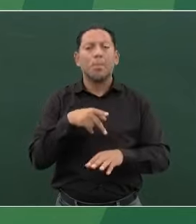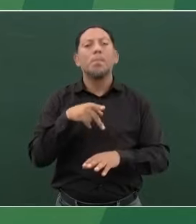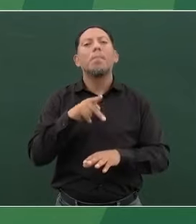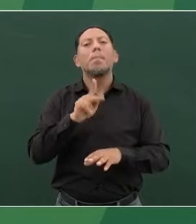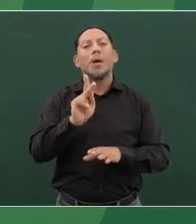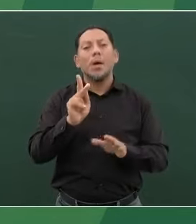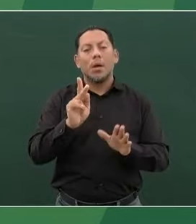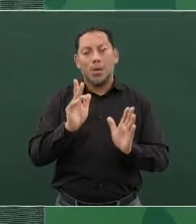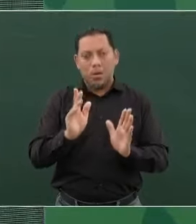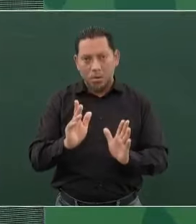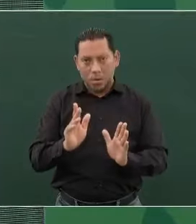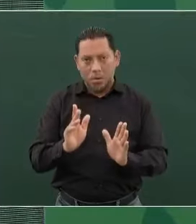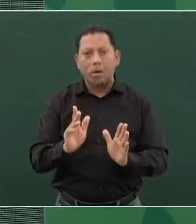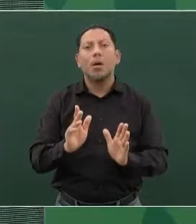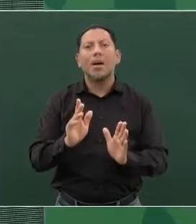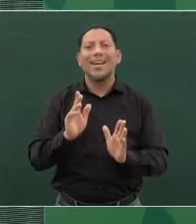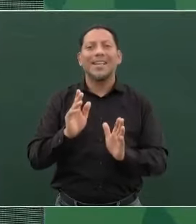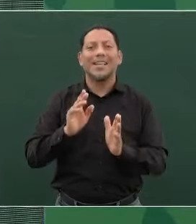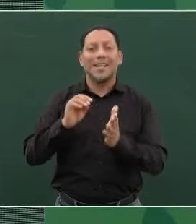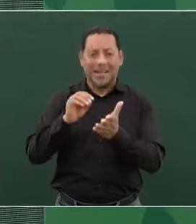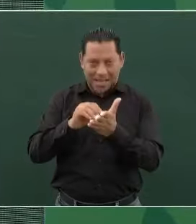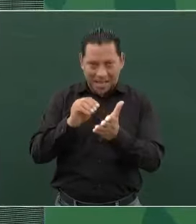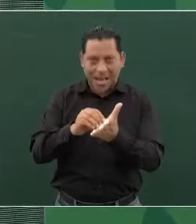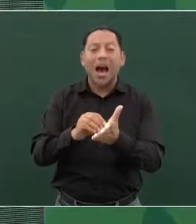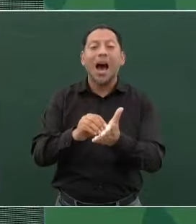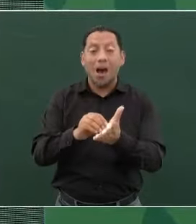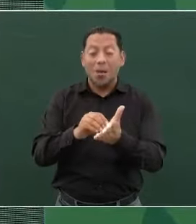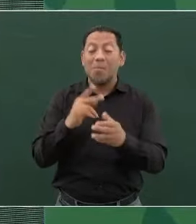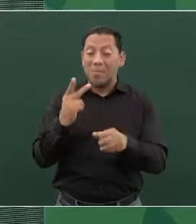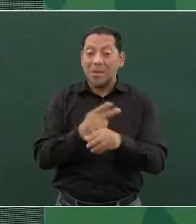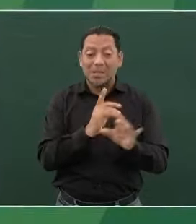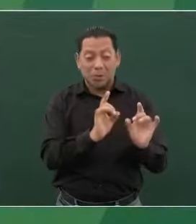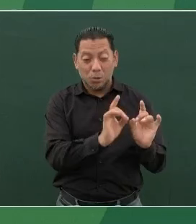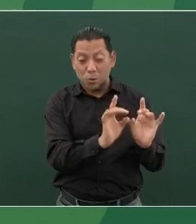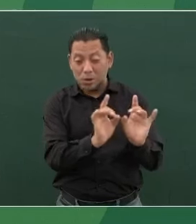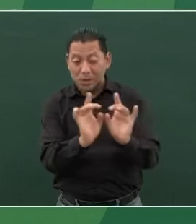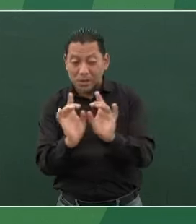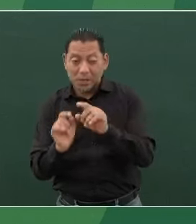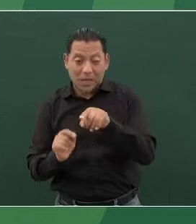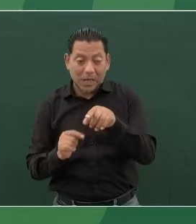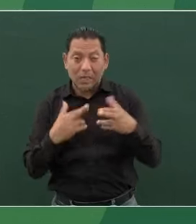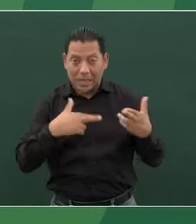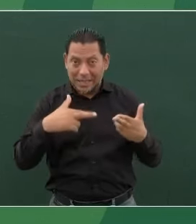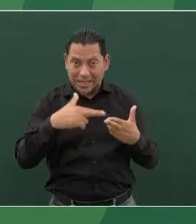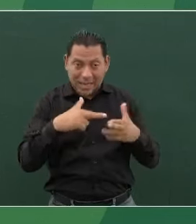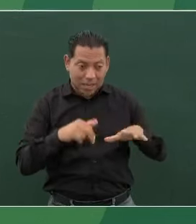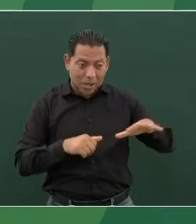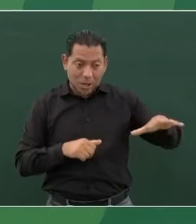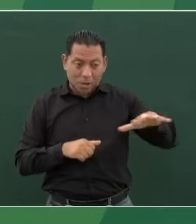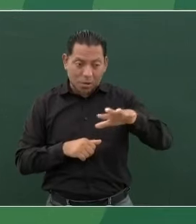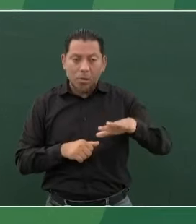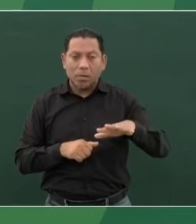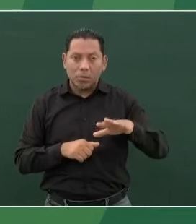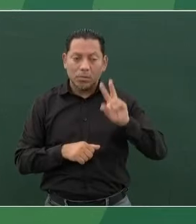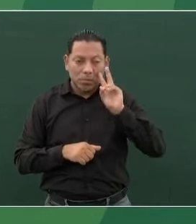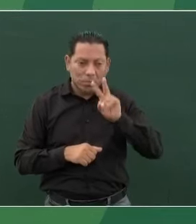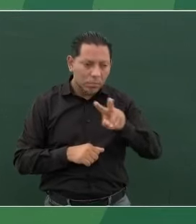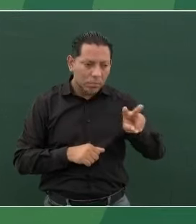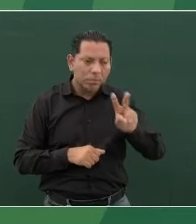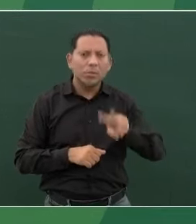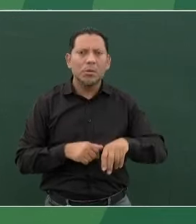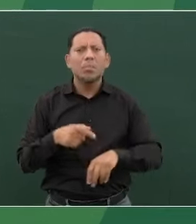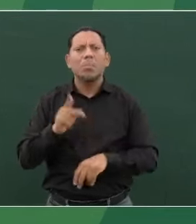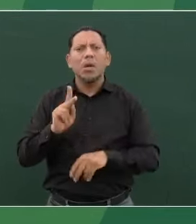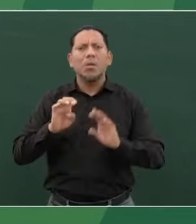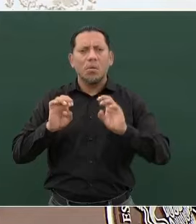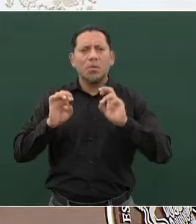con lo que está sucediendo, muy lamentable en esta región, Chiapas en